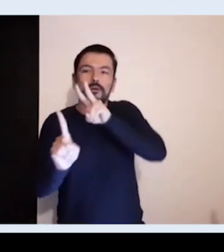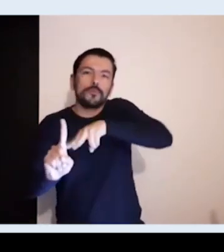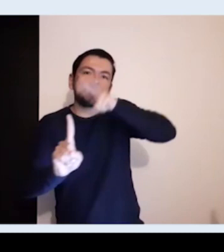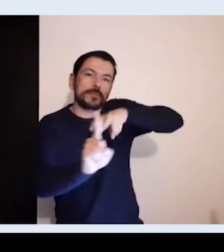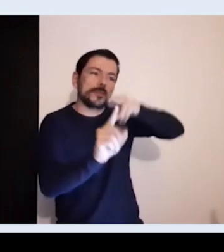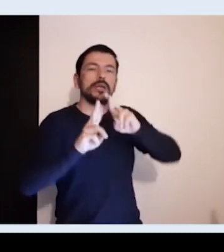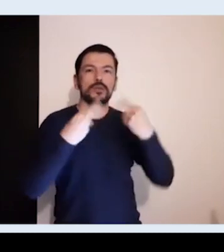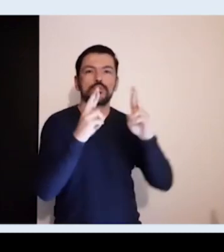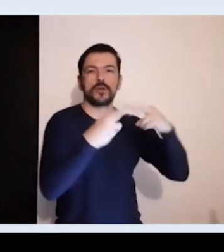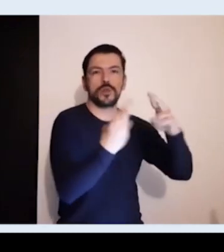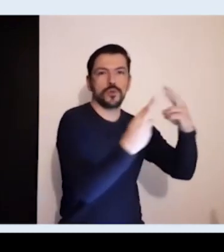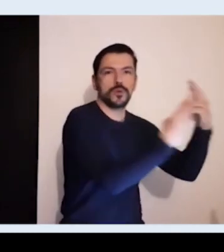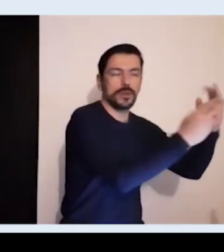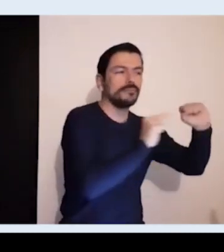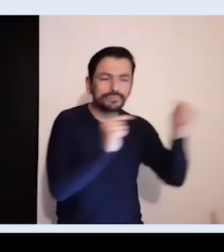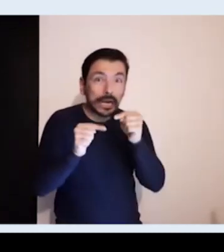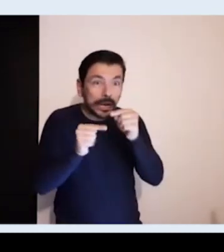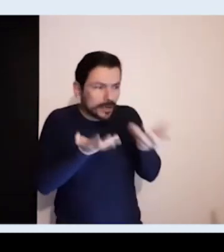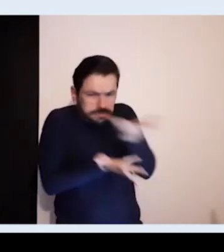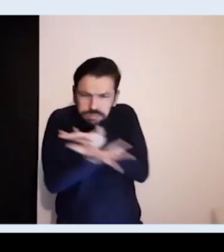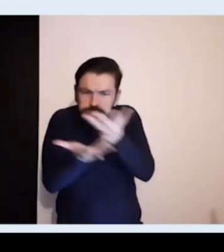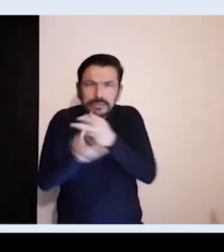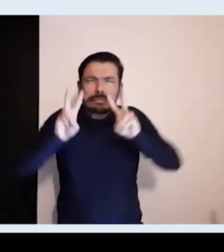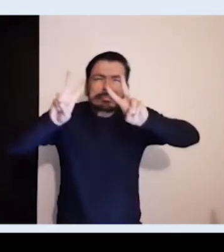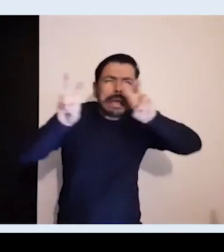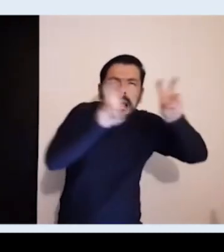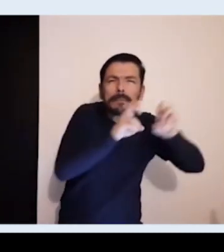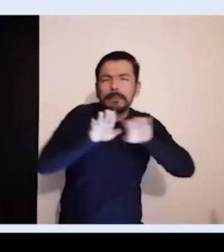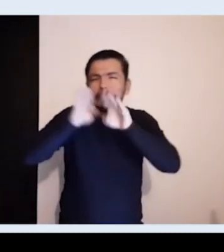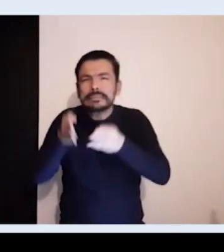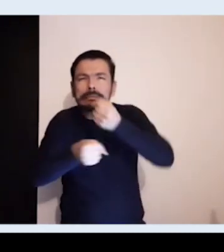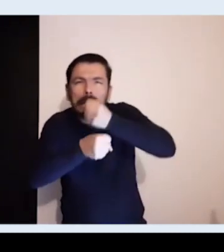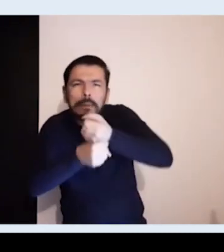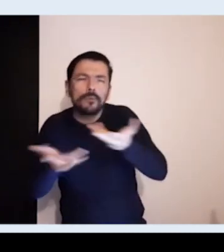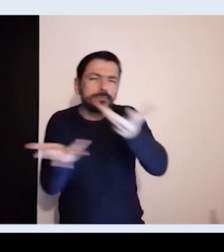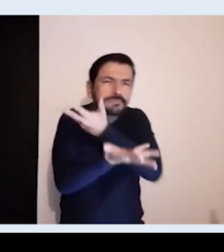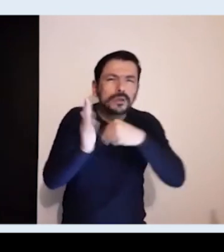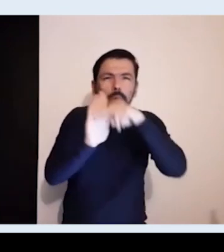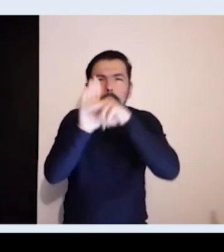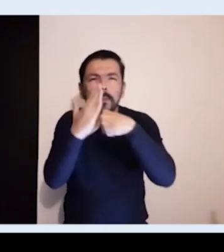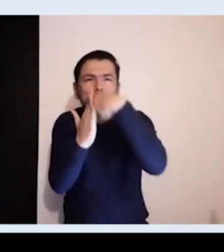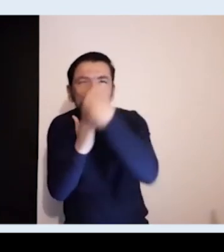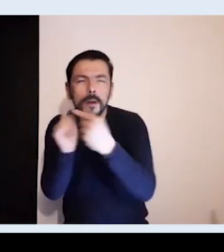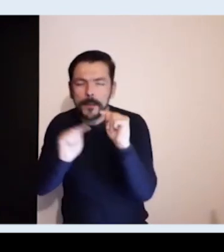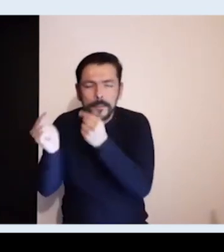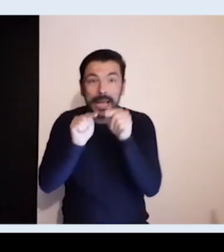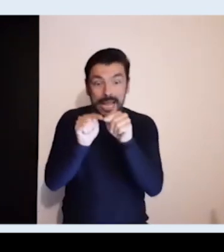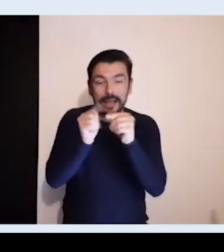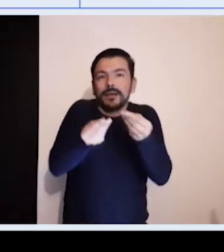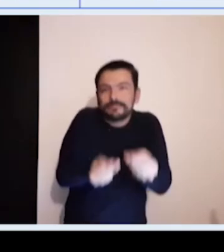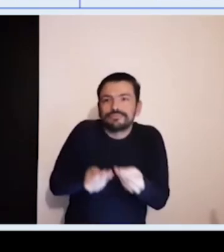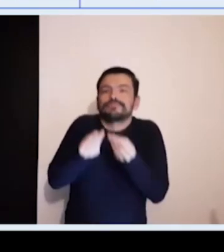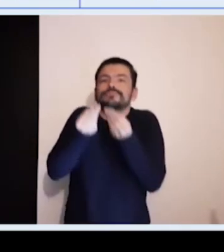presentando nuestras sugerencias, observaciones y orientaciones a la consejería para que ésta